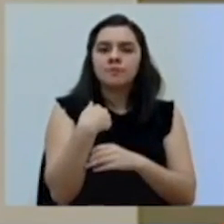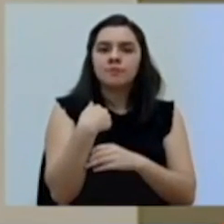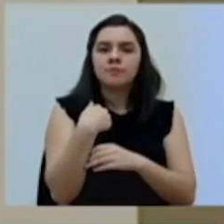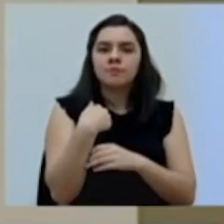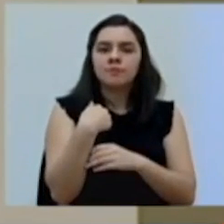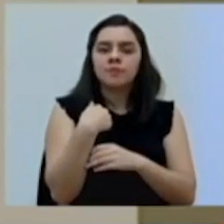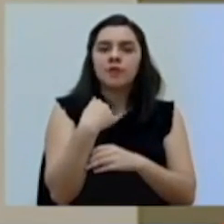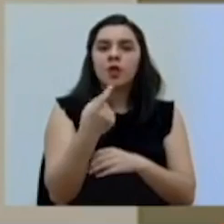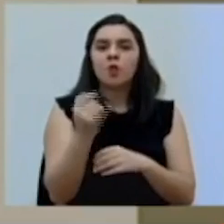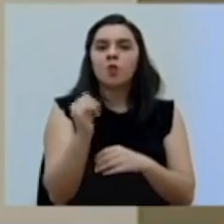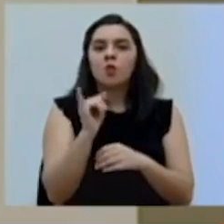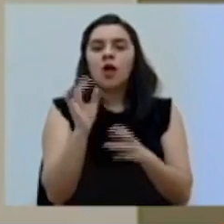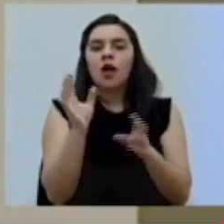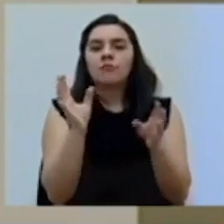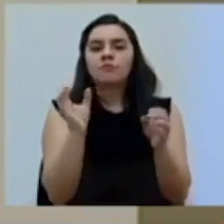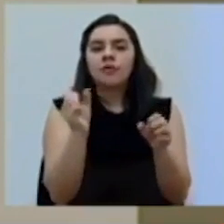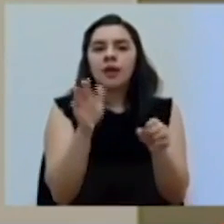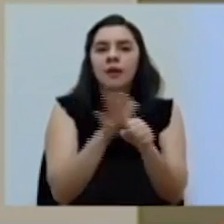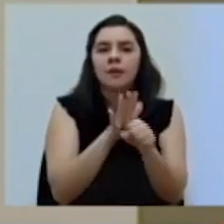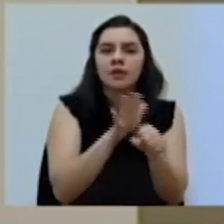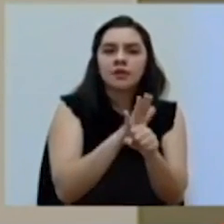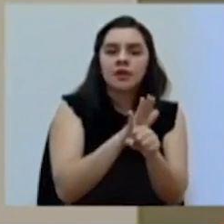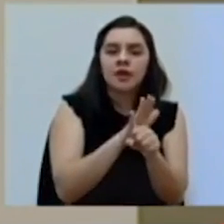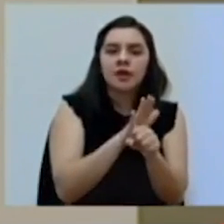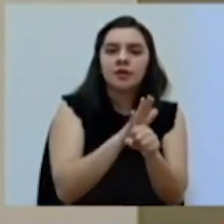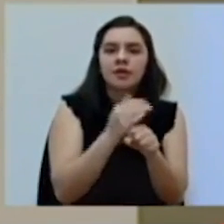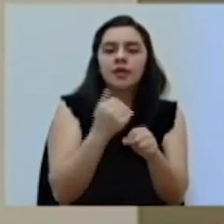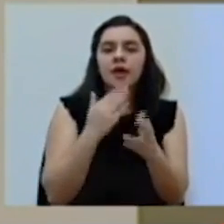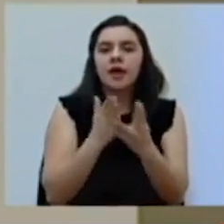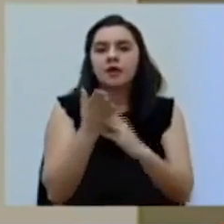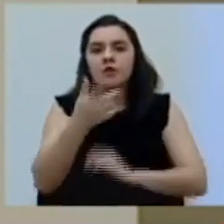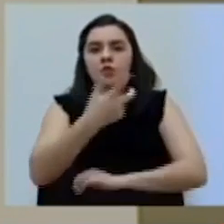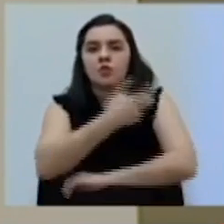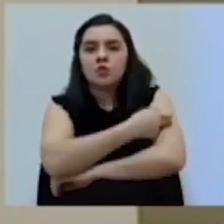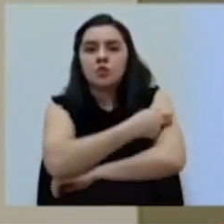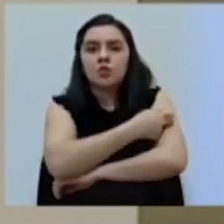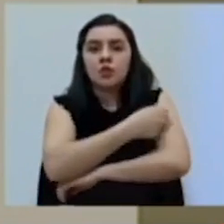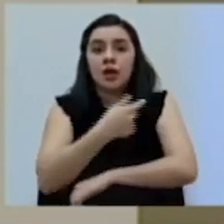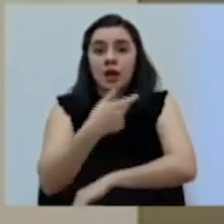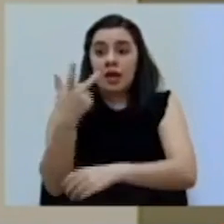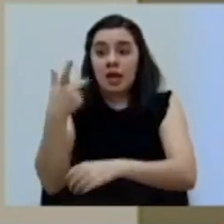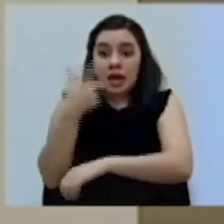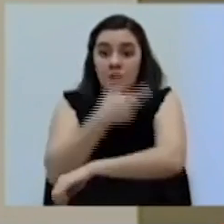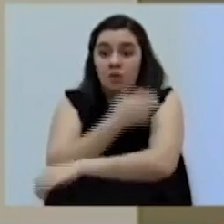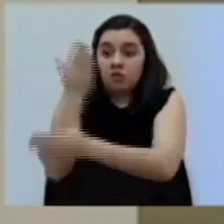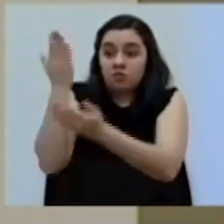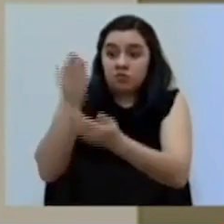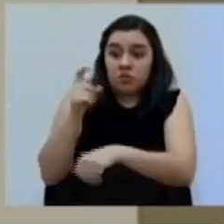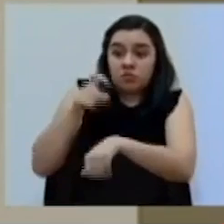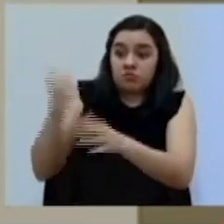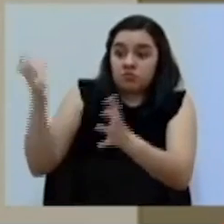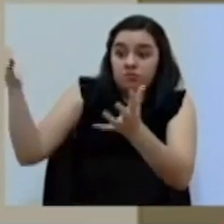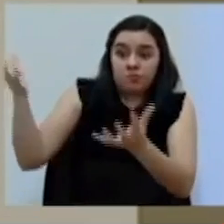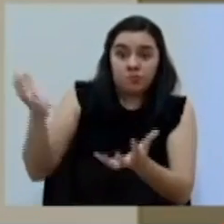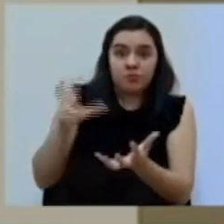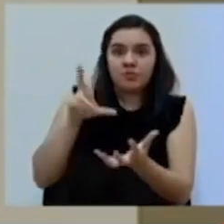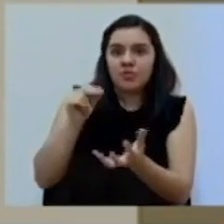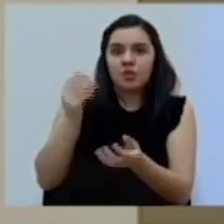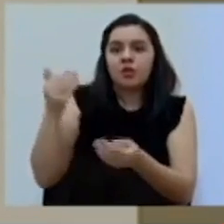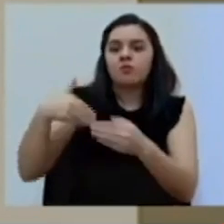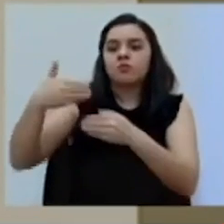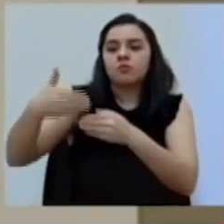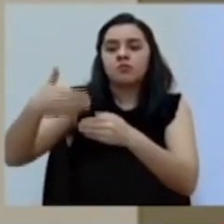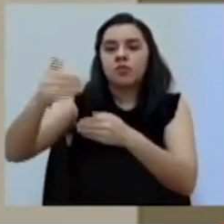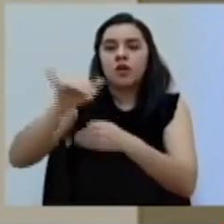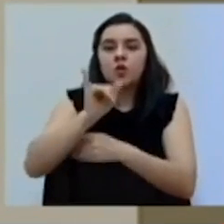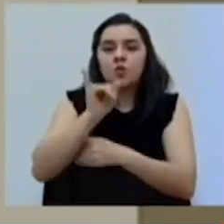la capacidad de disponibilidad de vacuna. No toda la vacuna va a llegar en el mismo momento. De igual manera, hay que tomar en cuenta